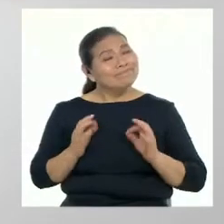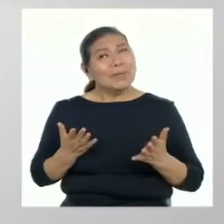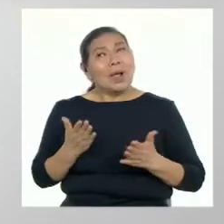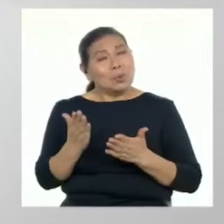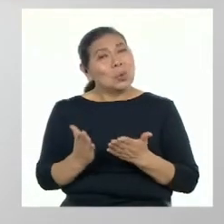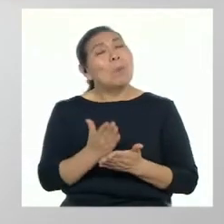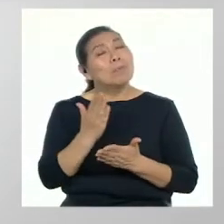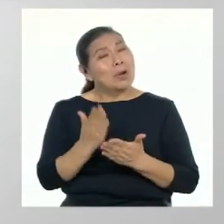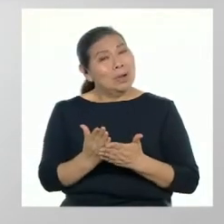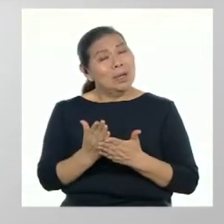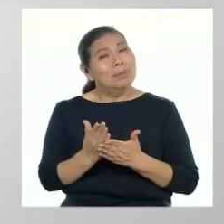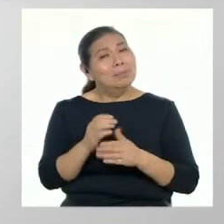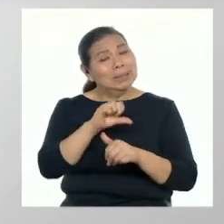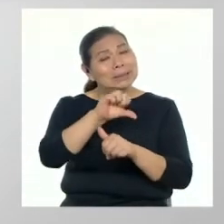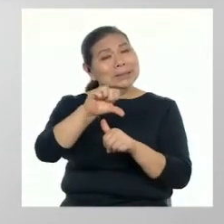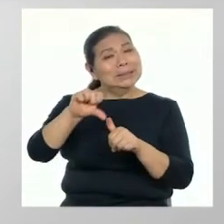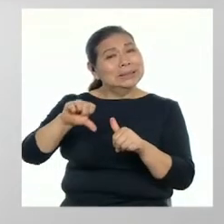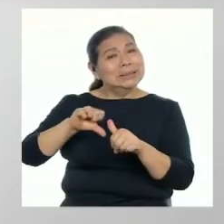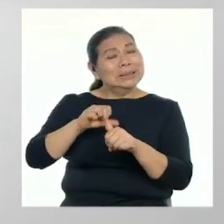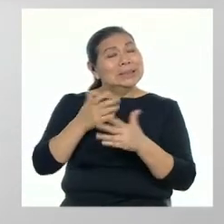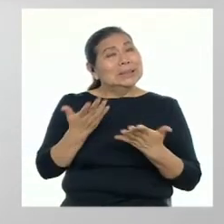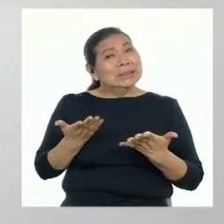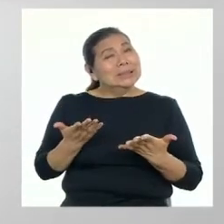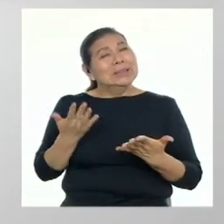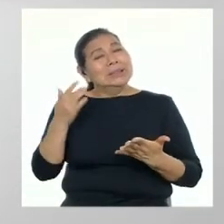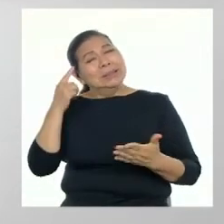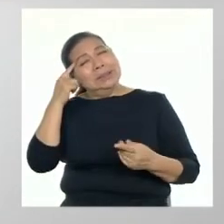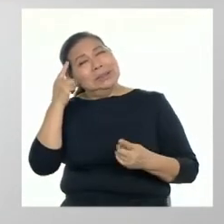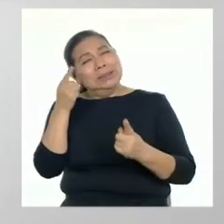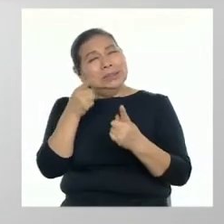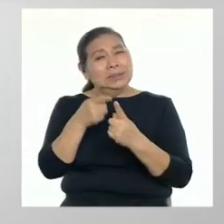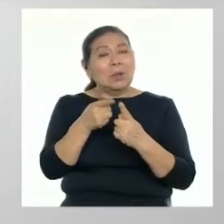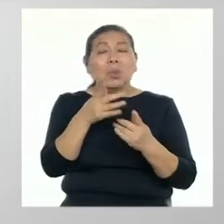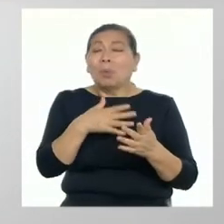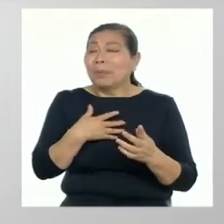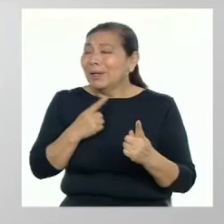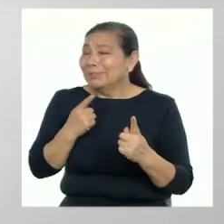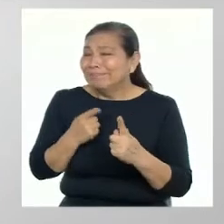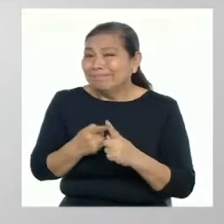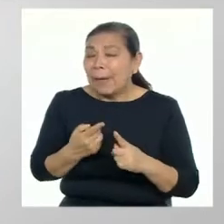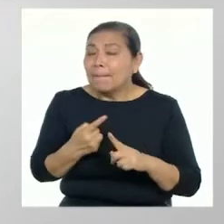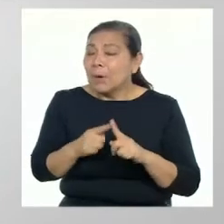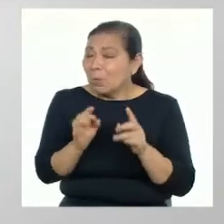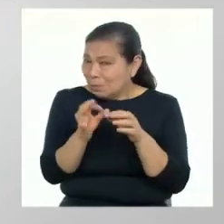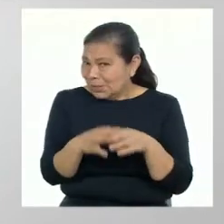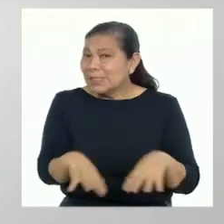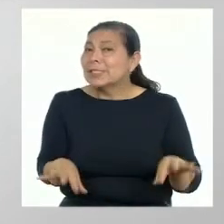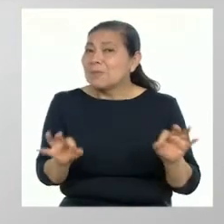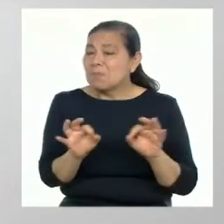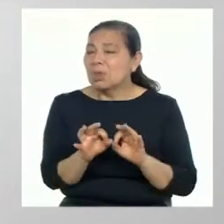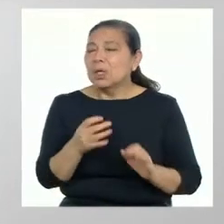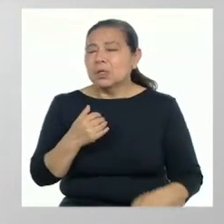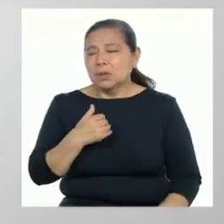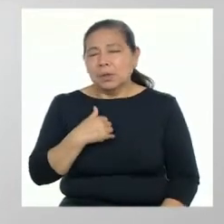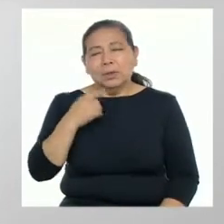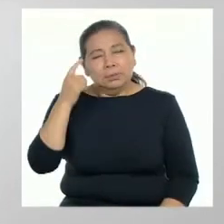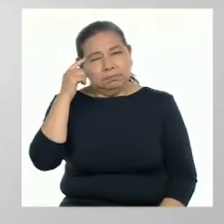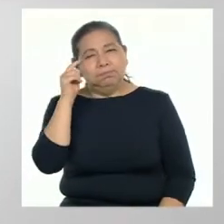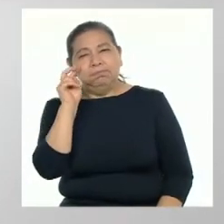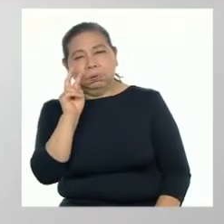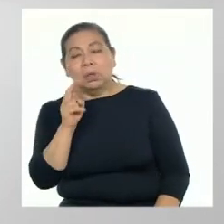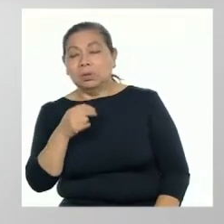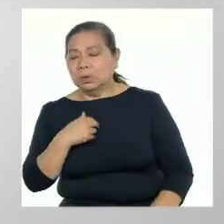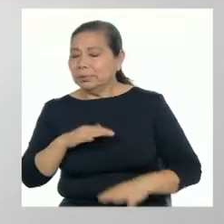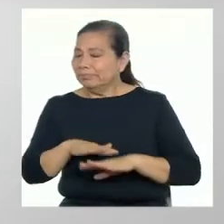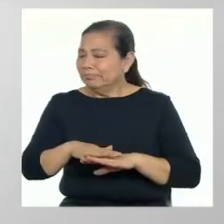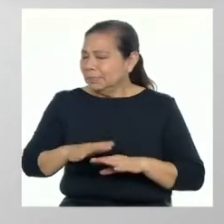dificultades en nuestro entorno que pueden afectar el logro de nuestras metas. Lo importante es identificarlos para estar